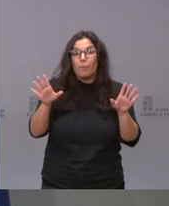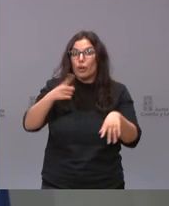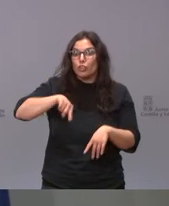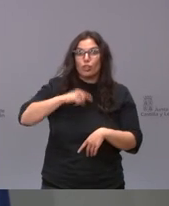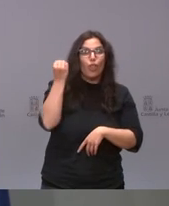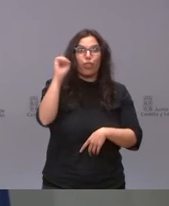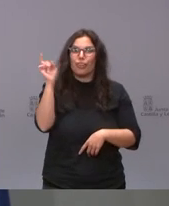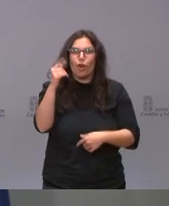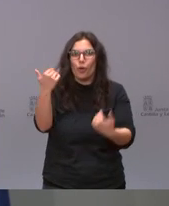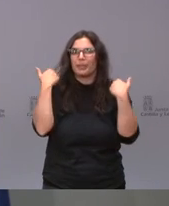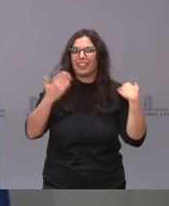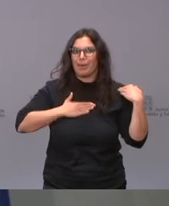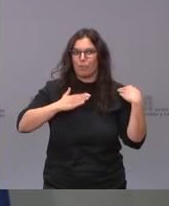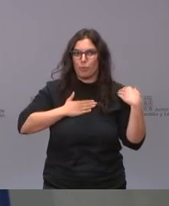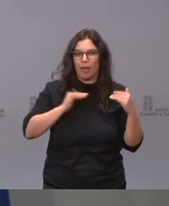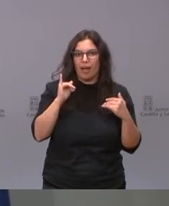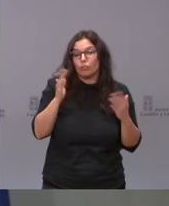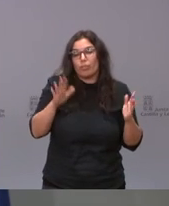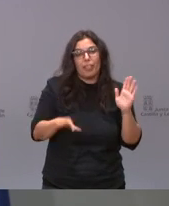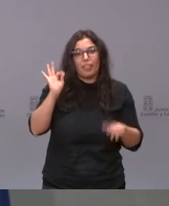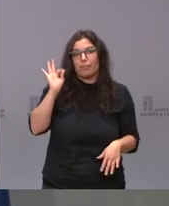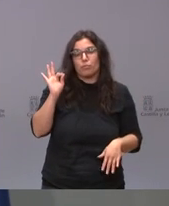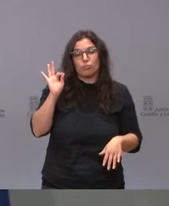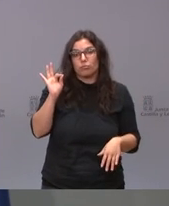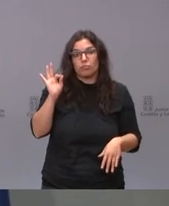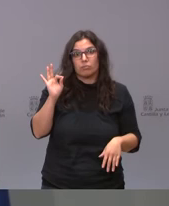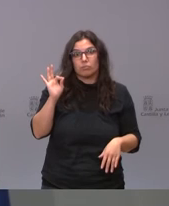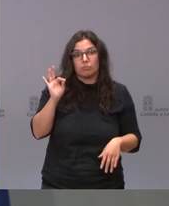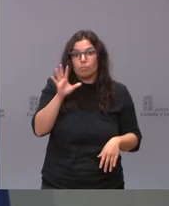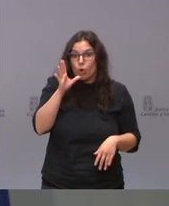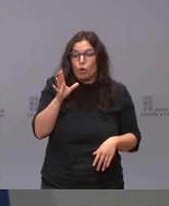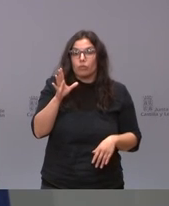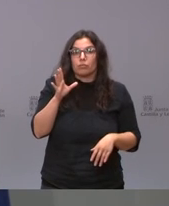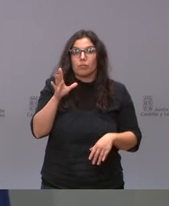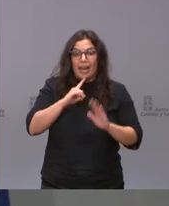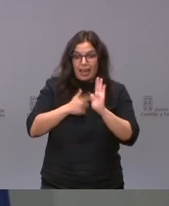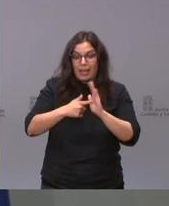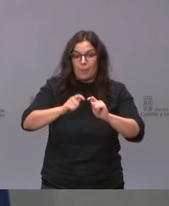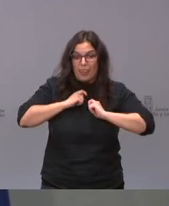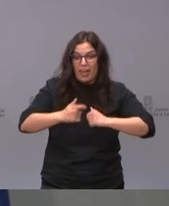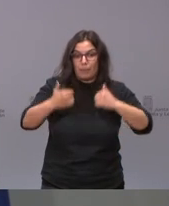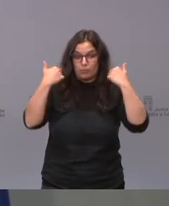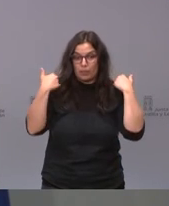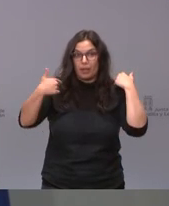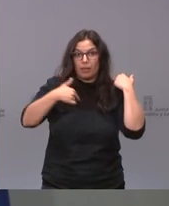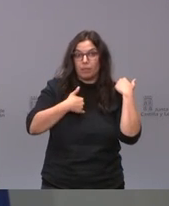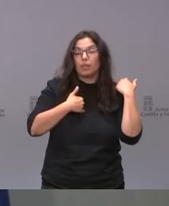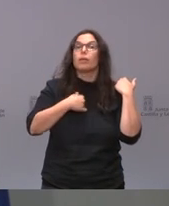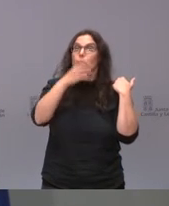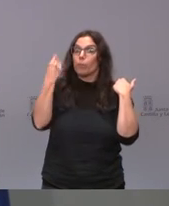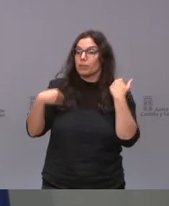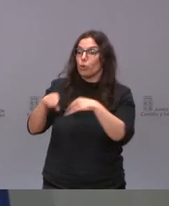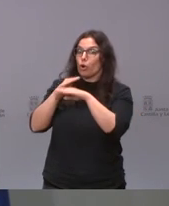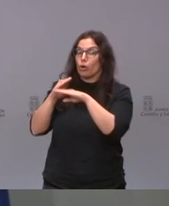competencia por tanto tomamos una decisión en el ámbito de nuestra competencia como muy bien y por dos veces le dijo